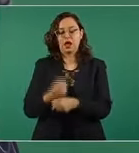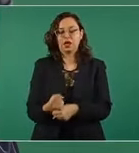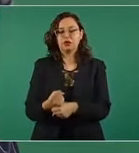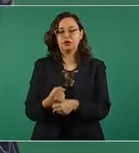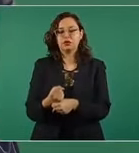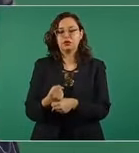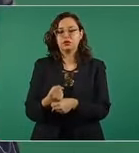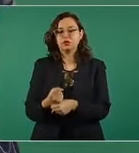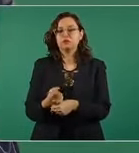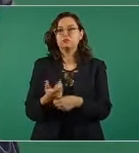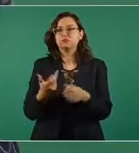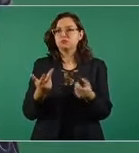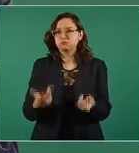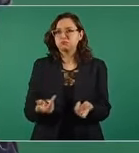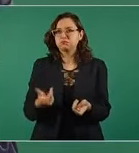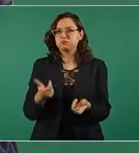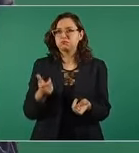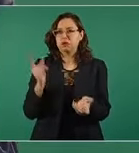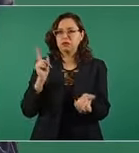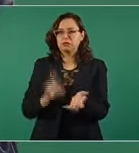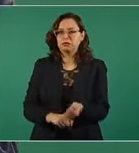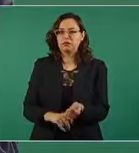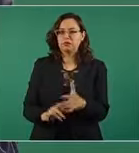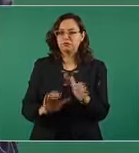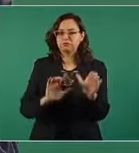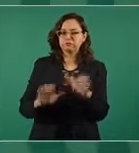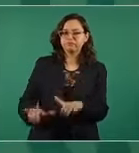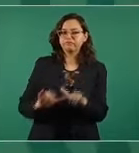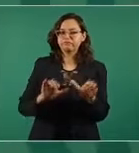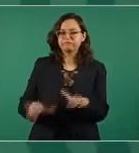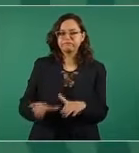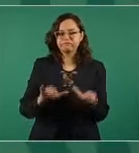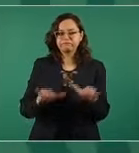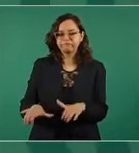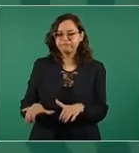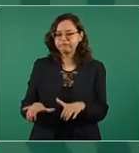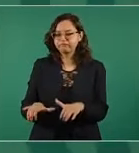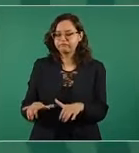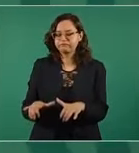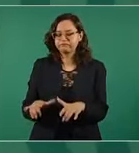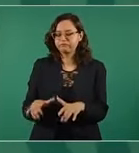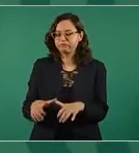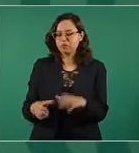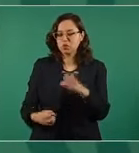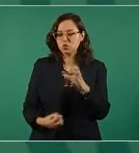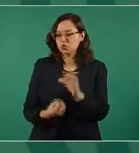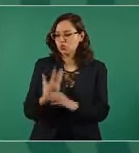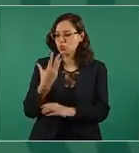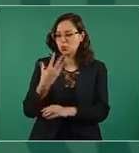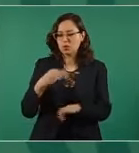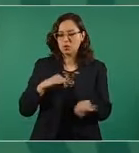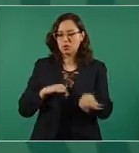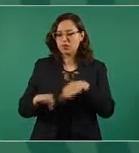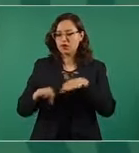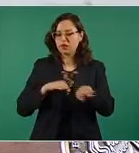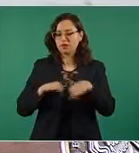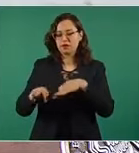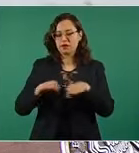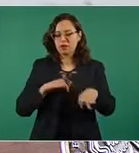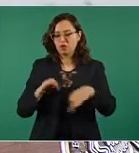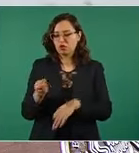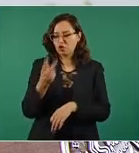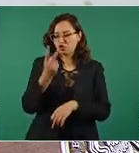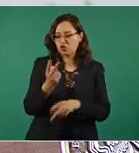se van a estar creando en el Tren Maya y en el Istmo